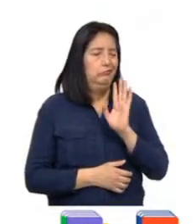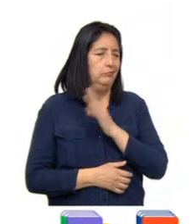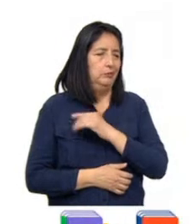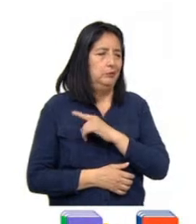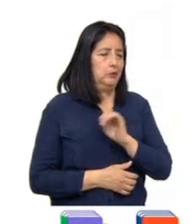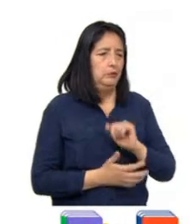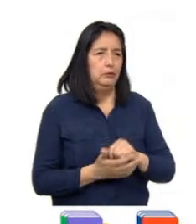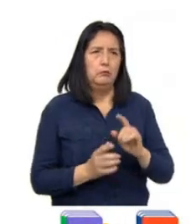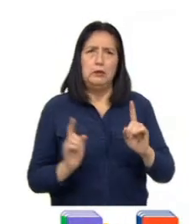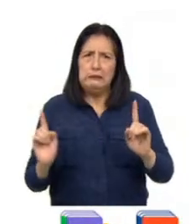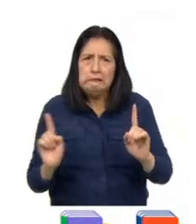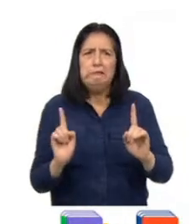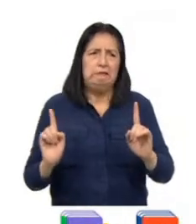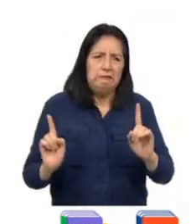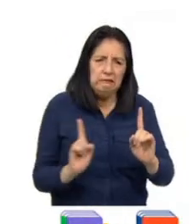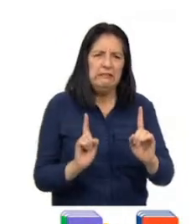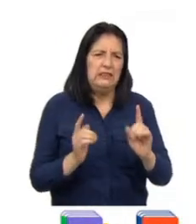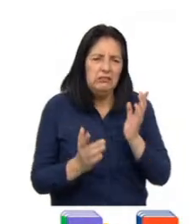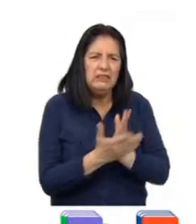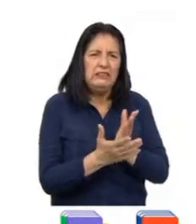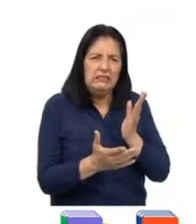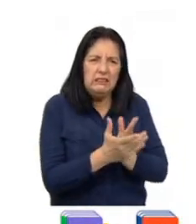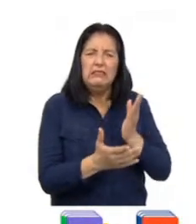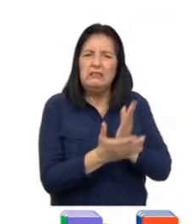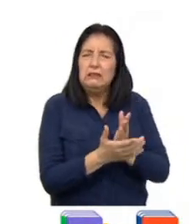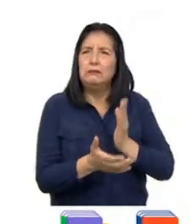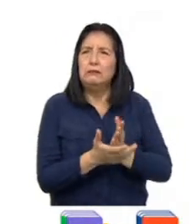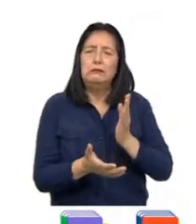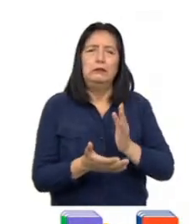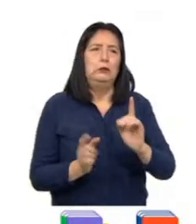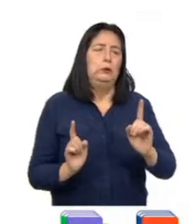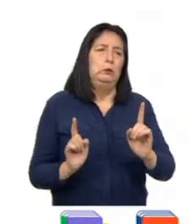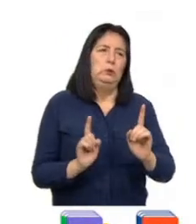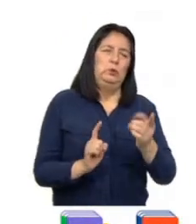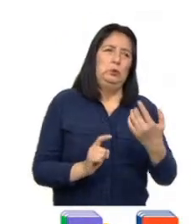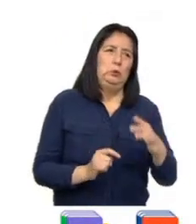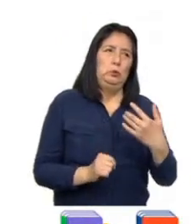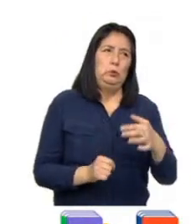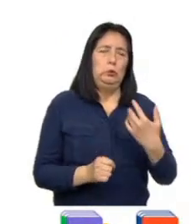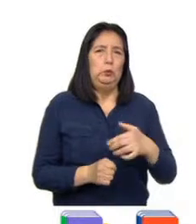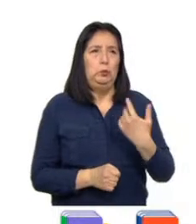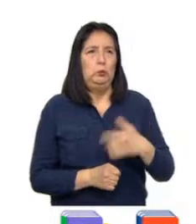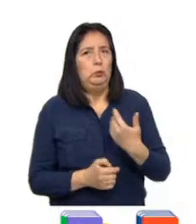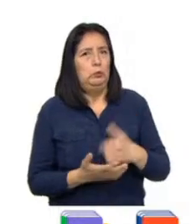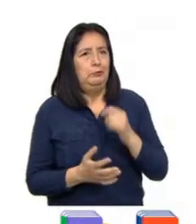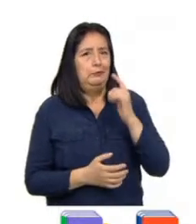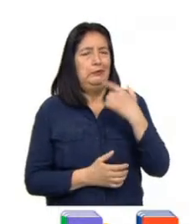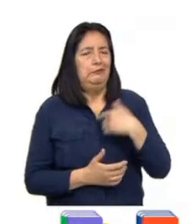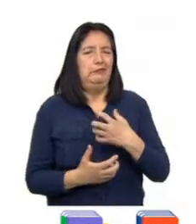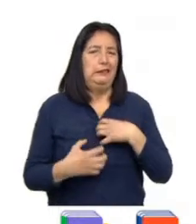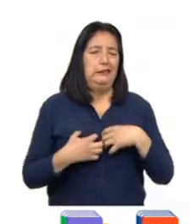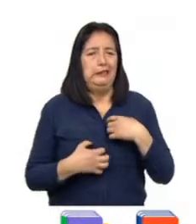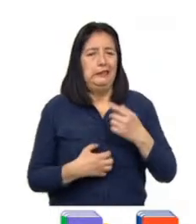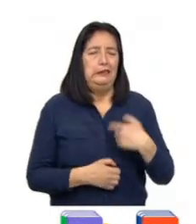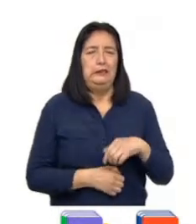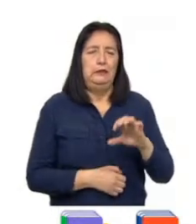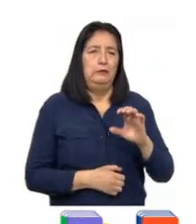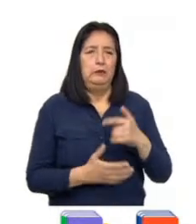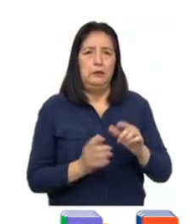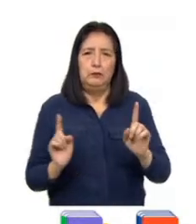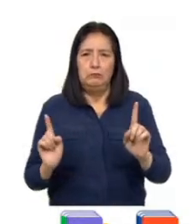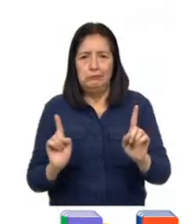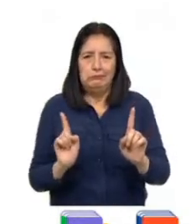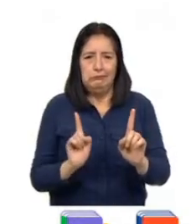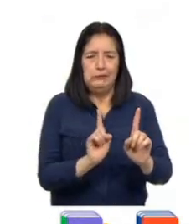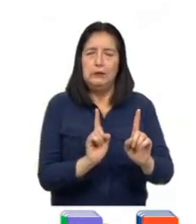pero él insistió e insistió, e hizo que la situación se fuera tornando cada vez más molesta. Empezó a seguirla